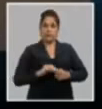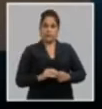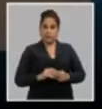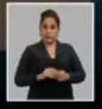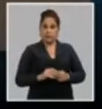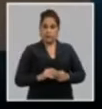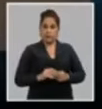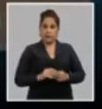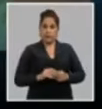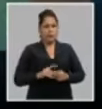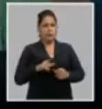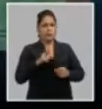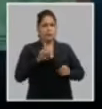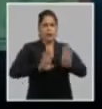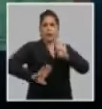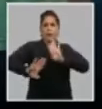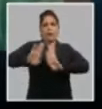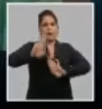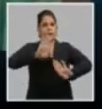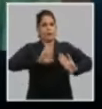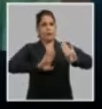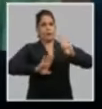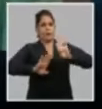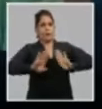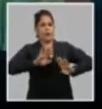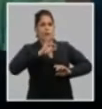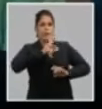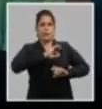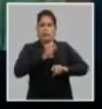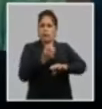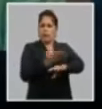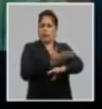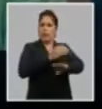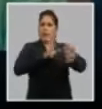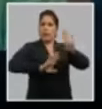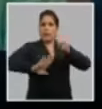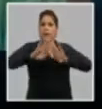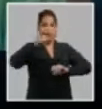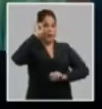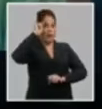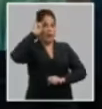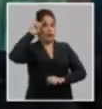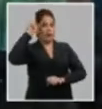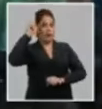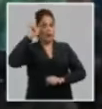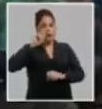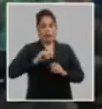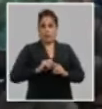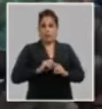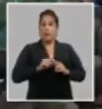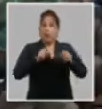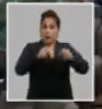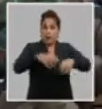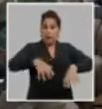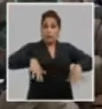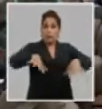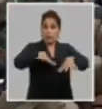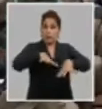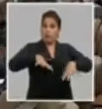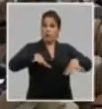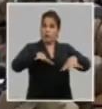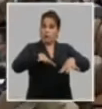Y de haber defendido estas ideas en condiciones